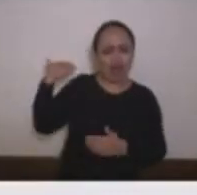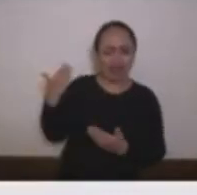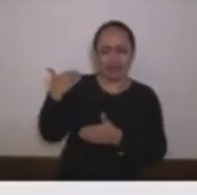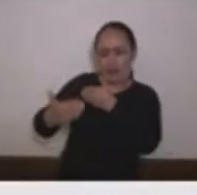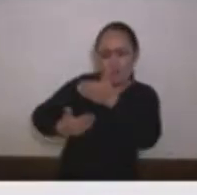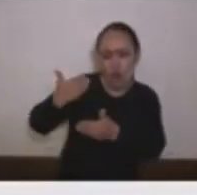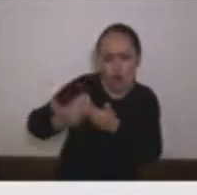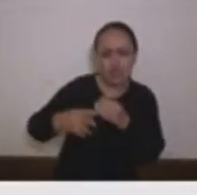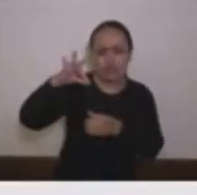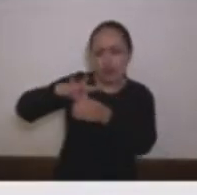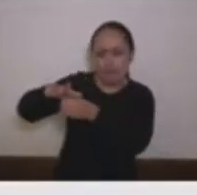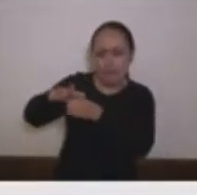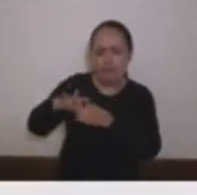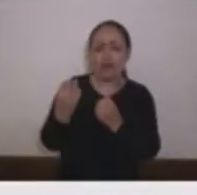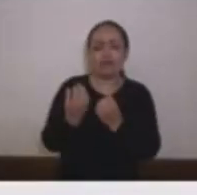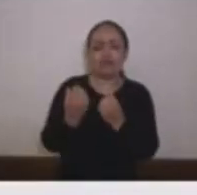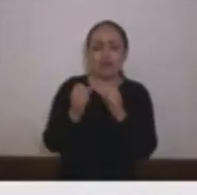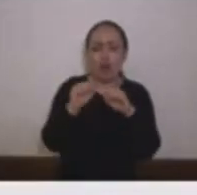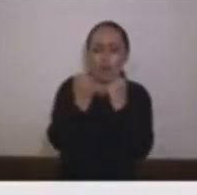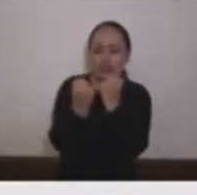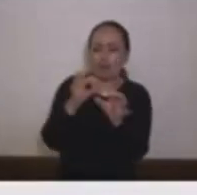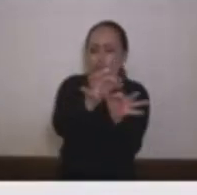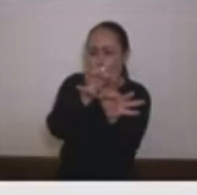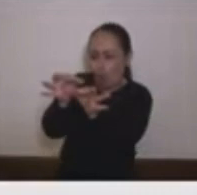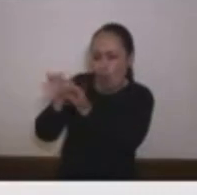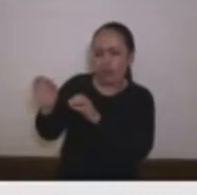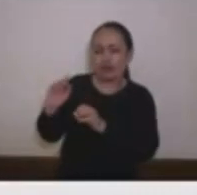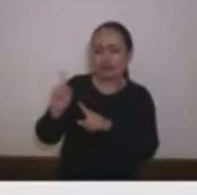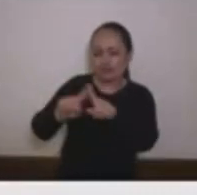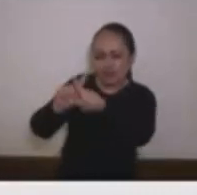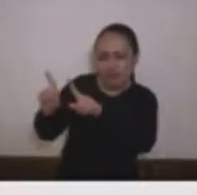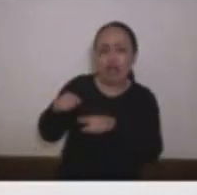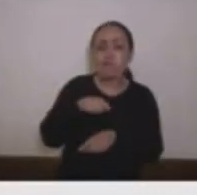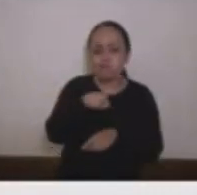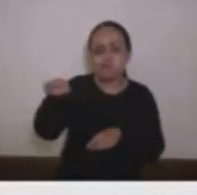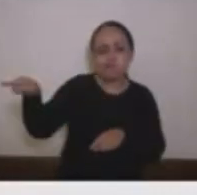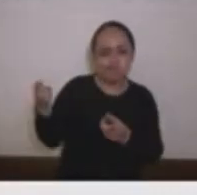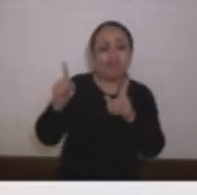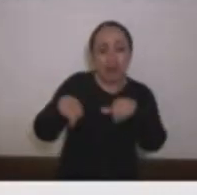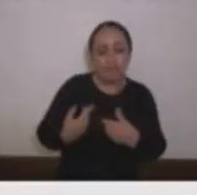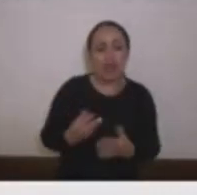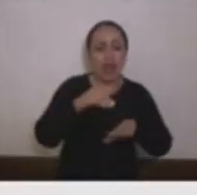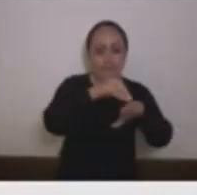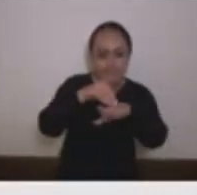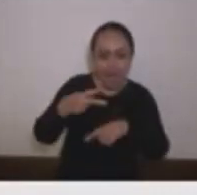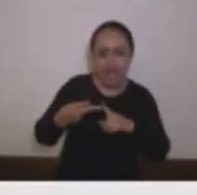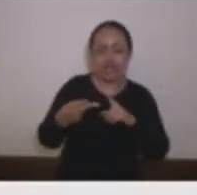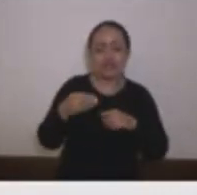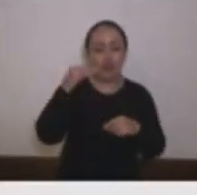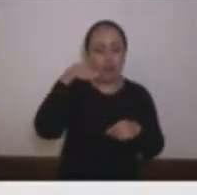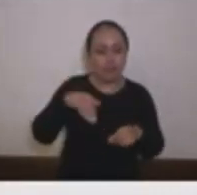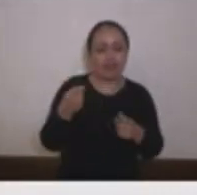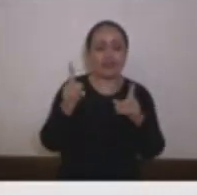procesos de elección en los municipios donde participaron para la vigencia del 2022 es decir, en el municipio de Bello y en el municipio de Envigado